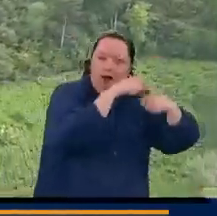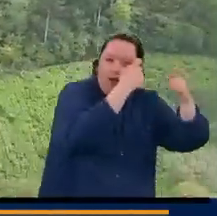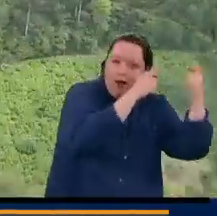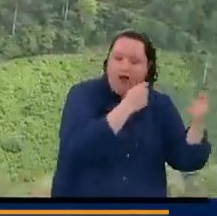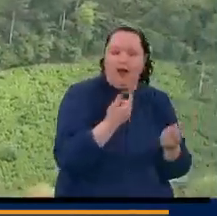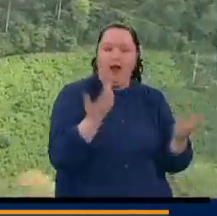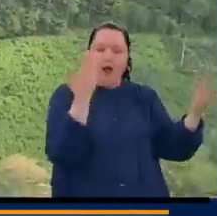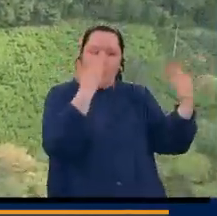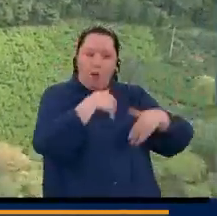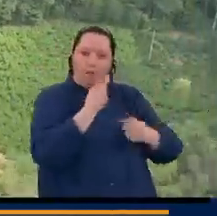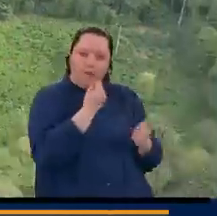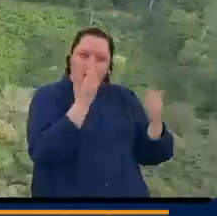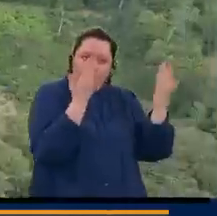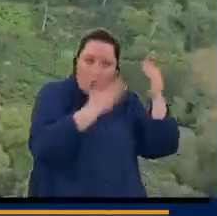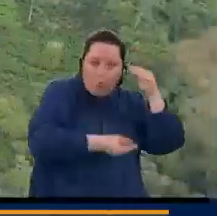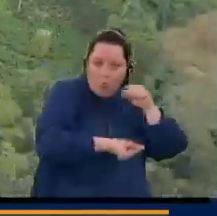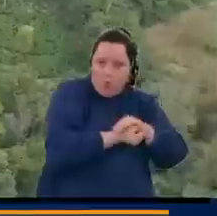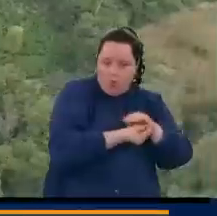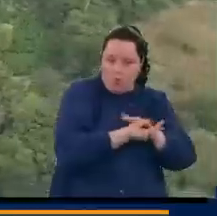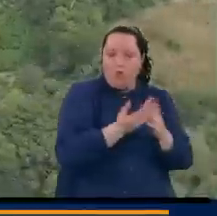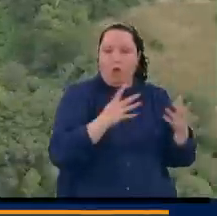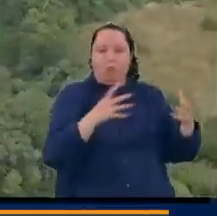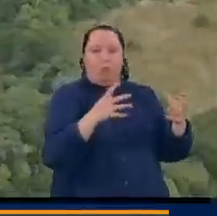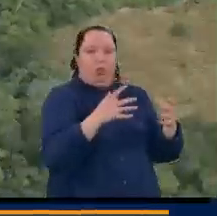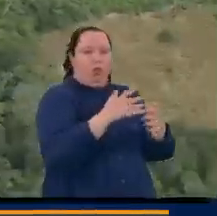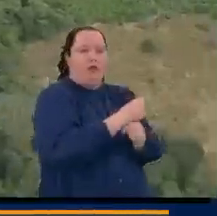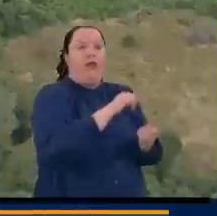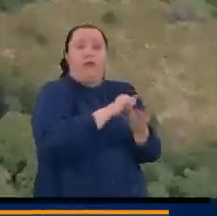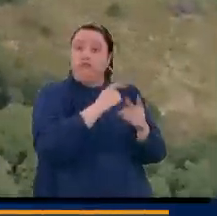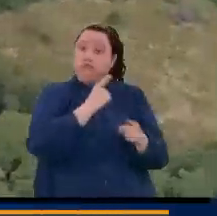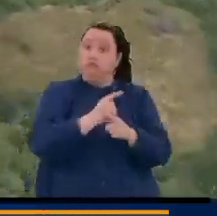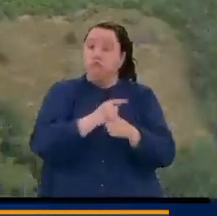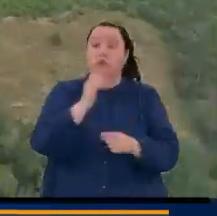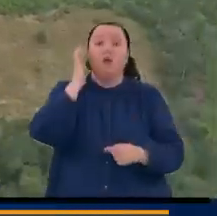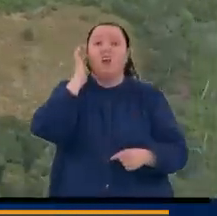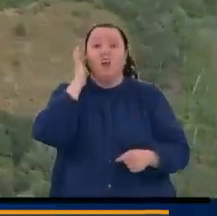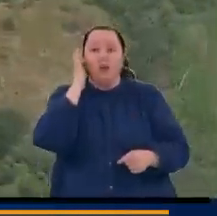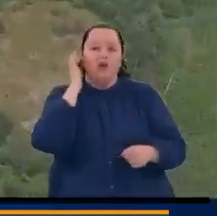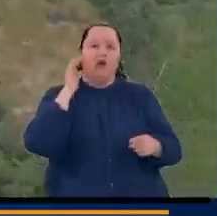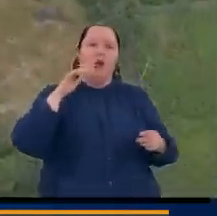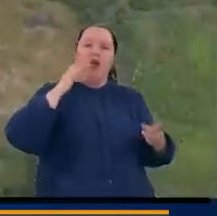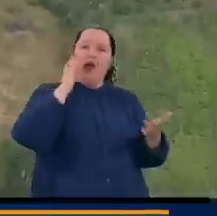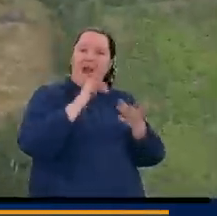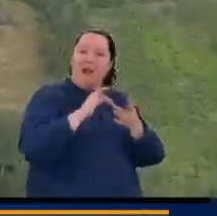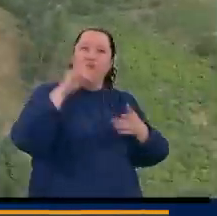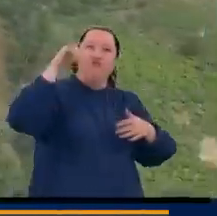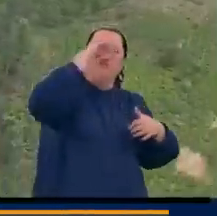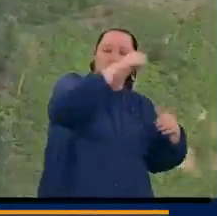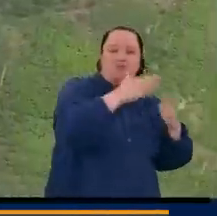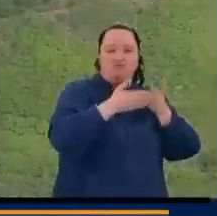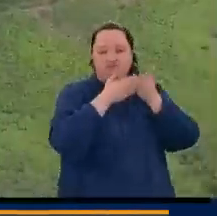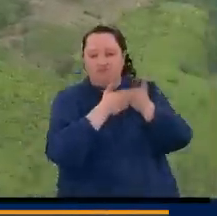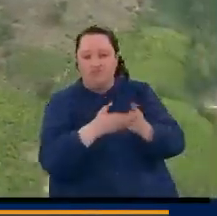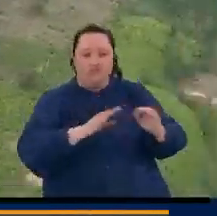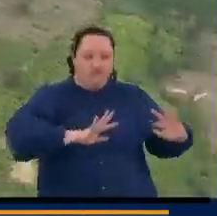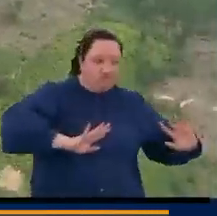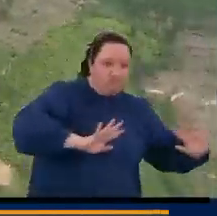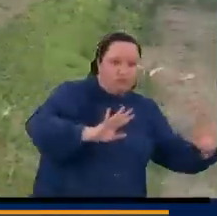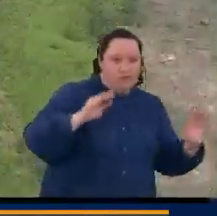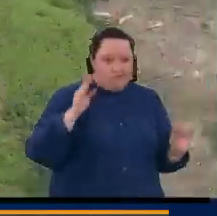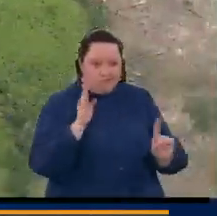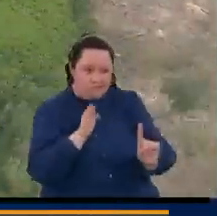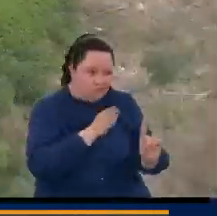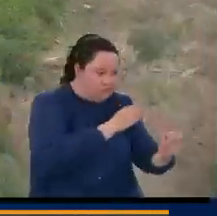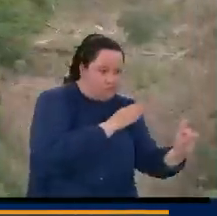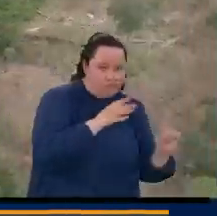activos, y en eso estamos siendo bastante efectivos con interdicción terrestre, marítima, fluvial, aérea, y por eso,